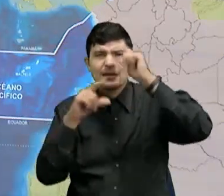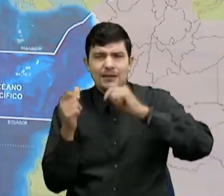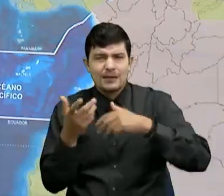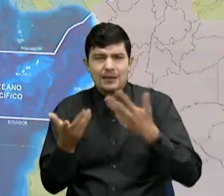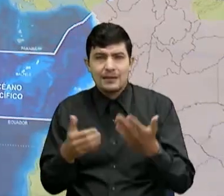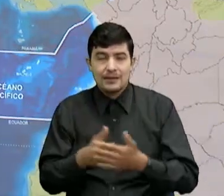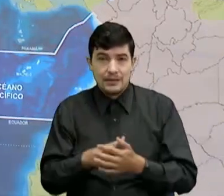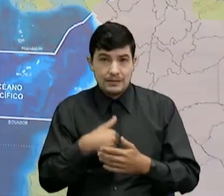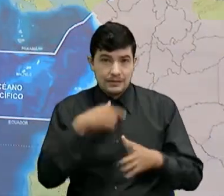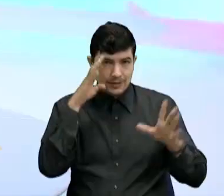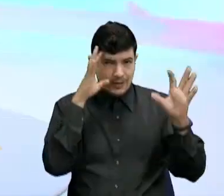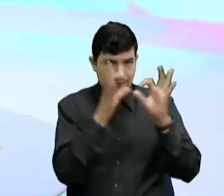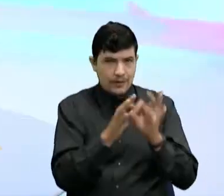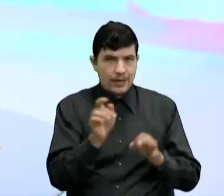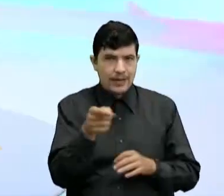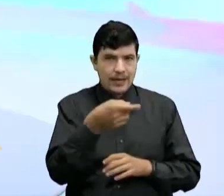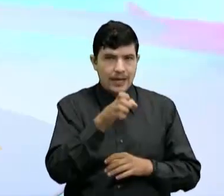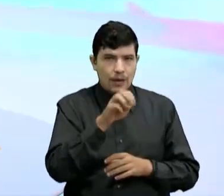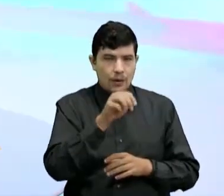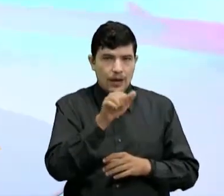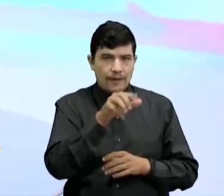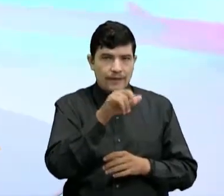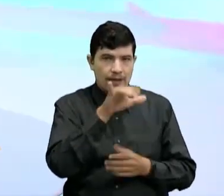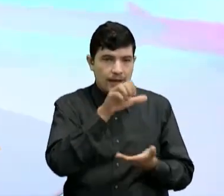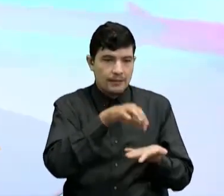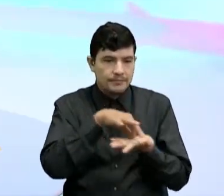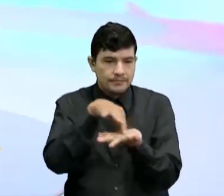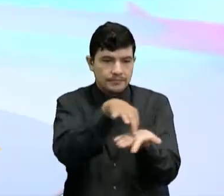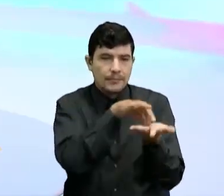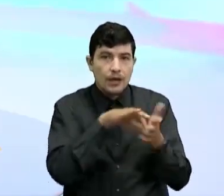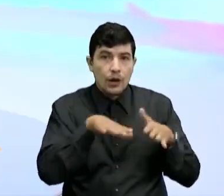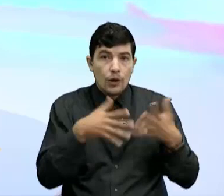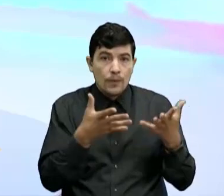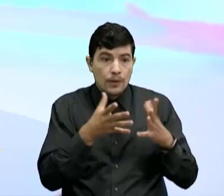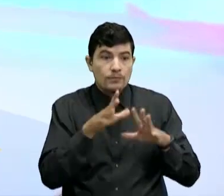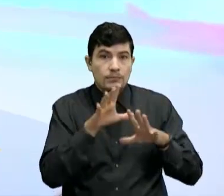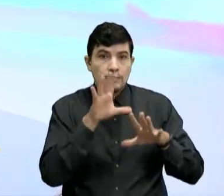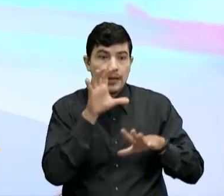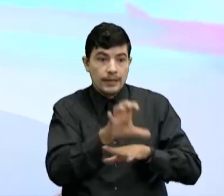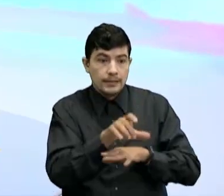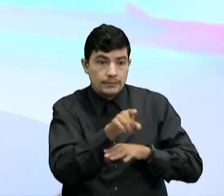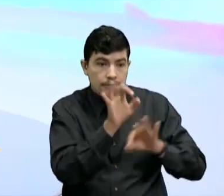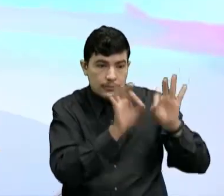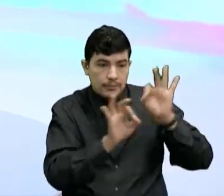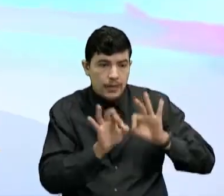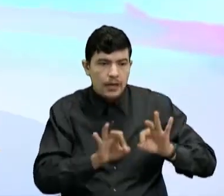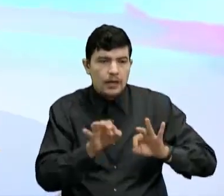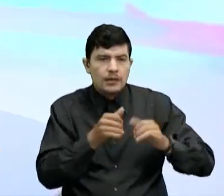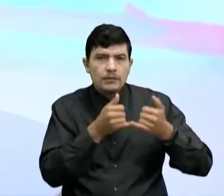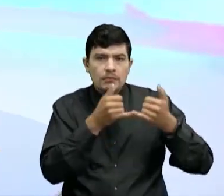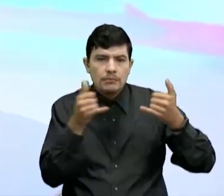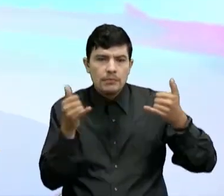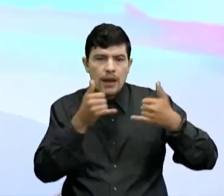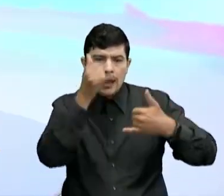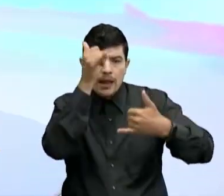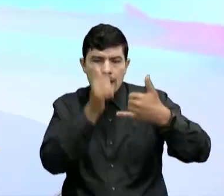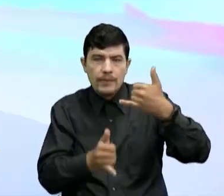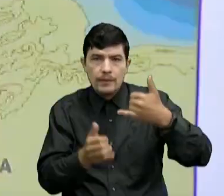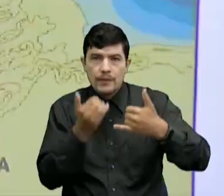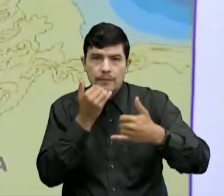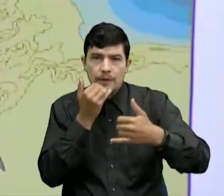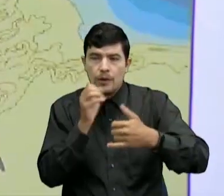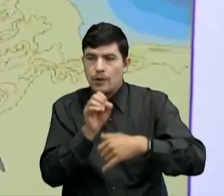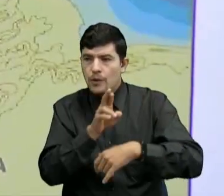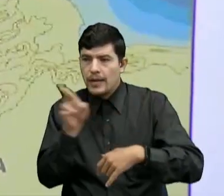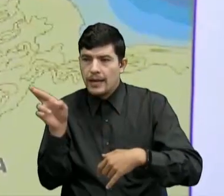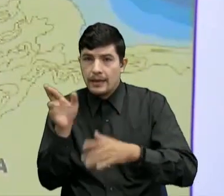Sobre la posición geográfica Que es la forma Como se ubica Un país Respecto a los demás ¿Cuáles son sus límites? Al oriente Las